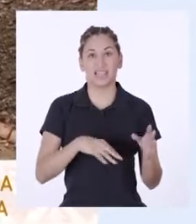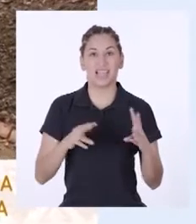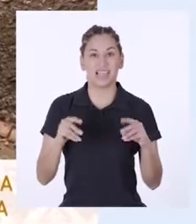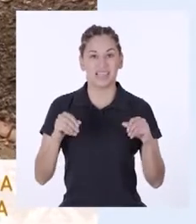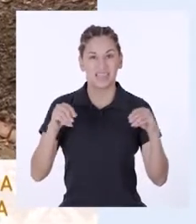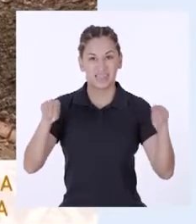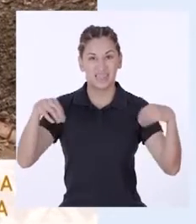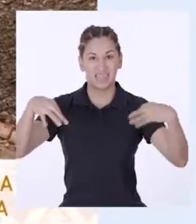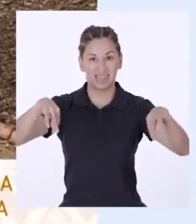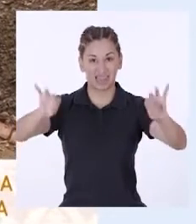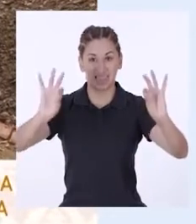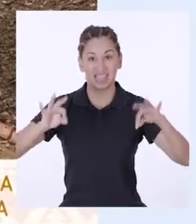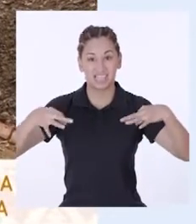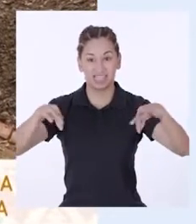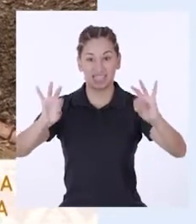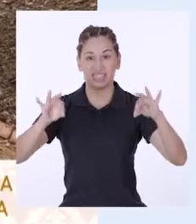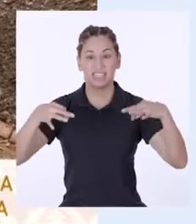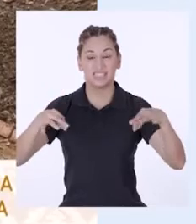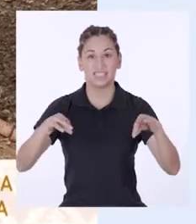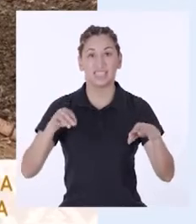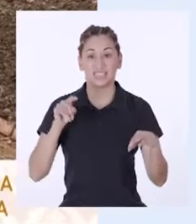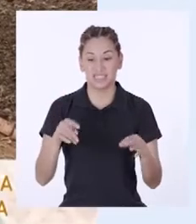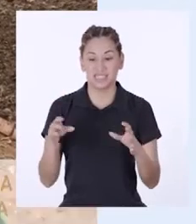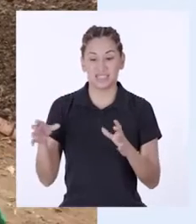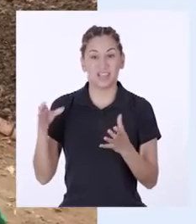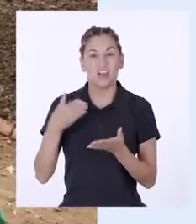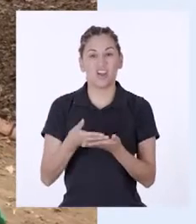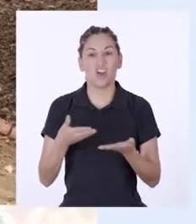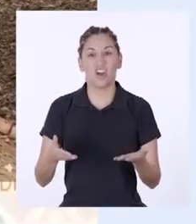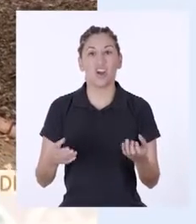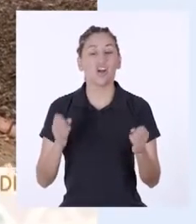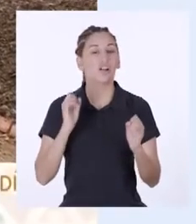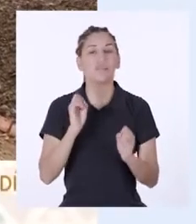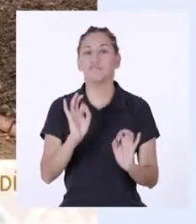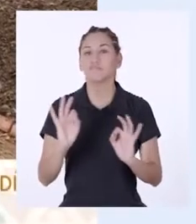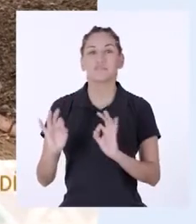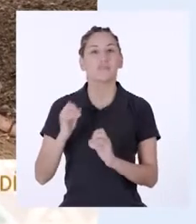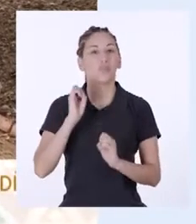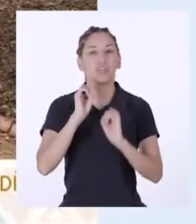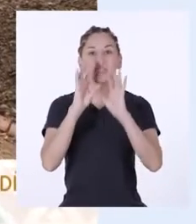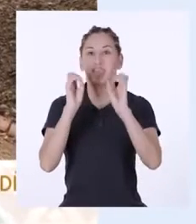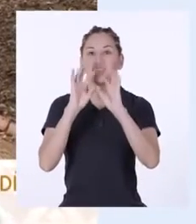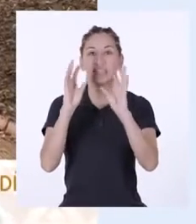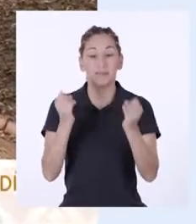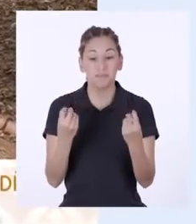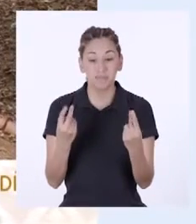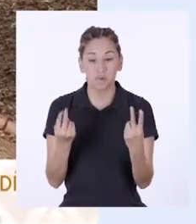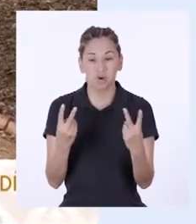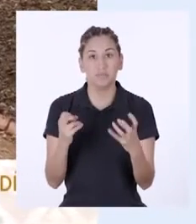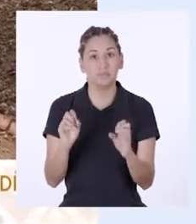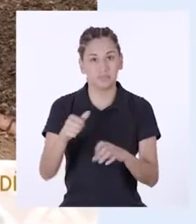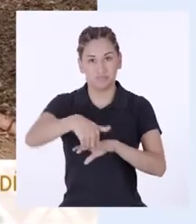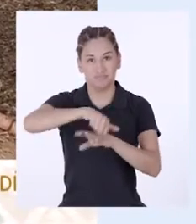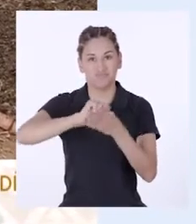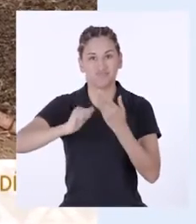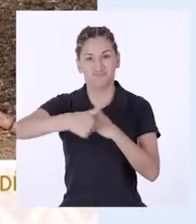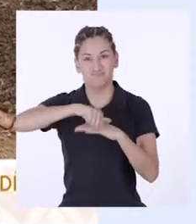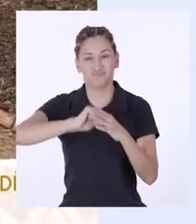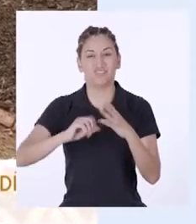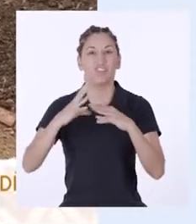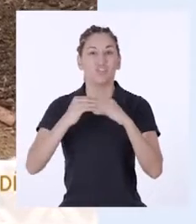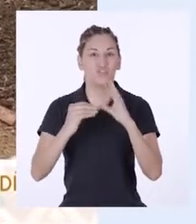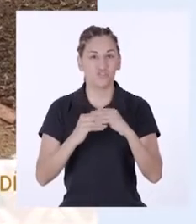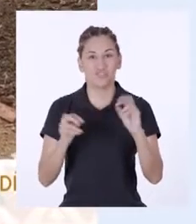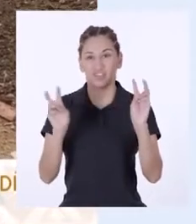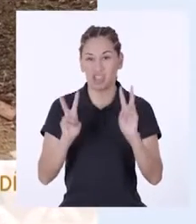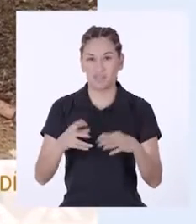tela, nuestros residuos orgánicos frescos provenientes del día a día de las cocinas. Aquí están los restos de